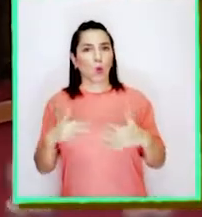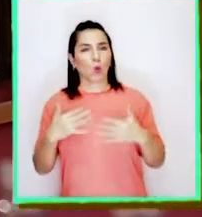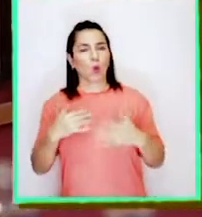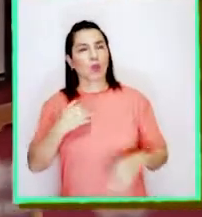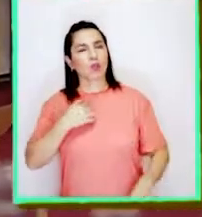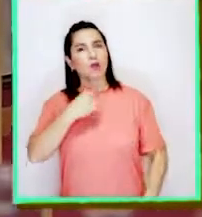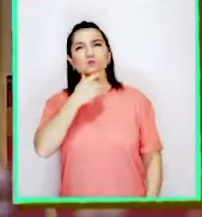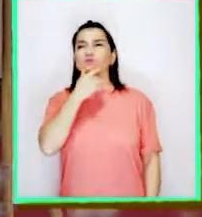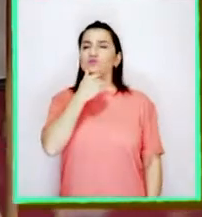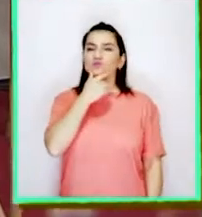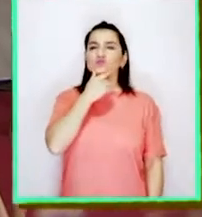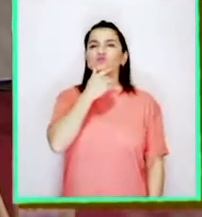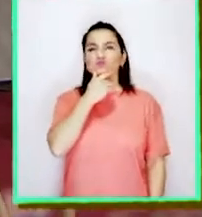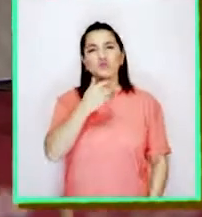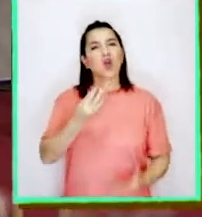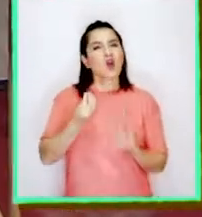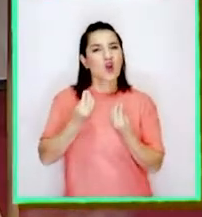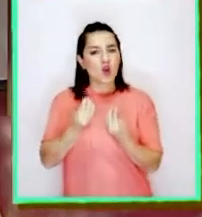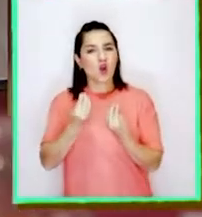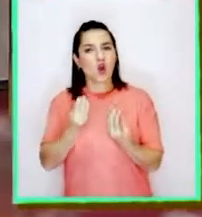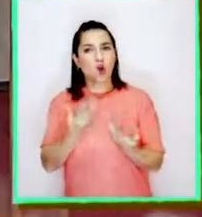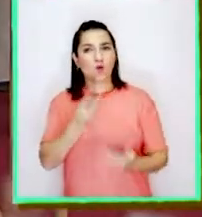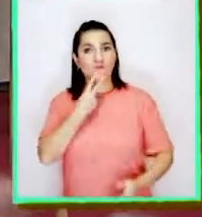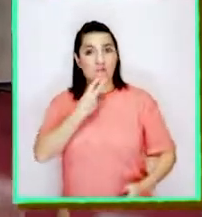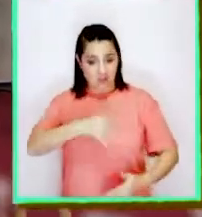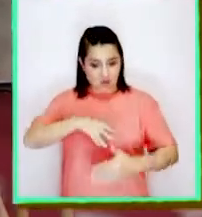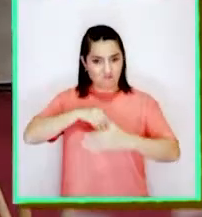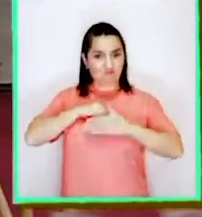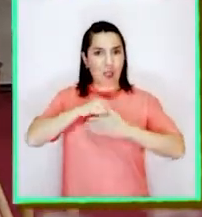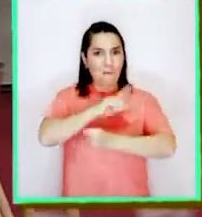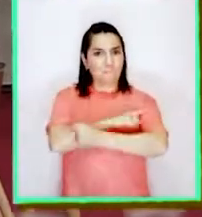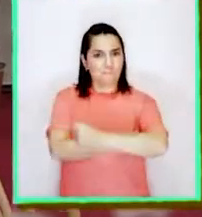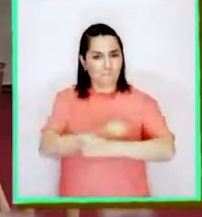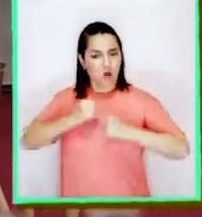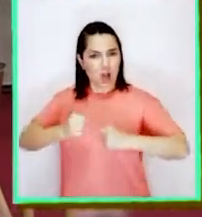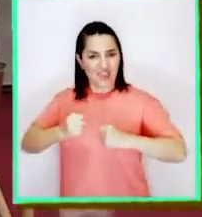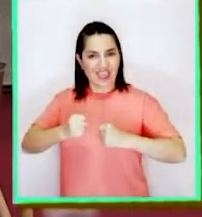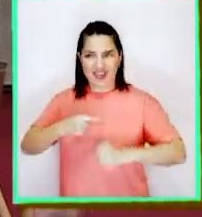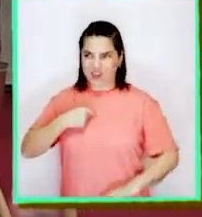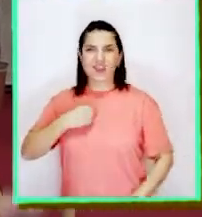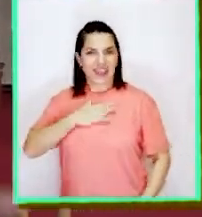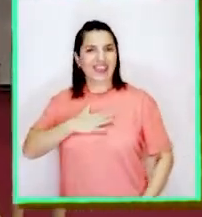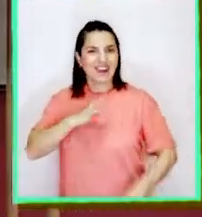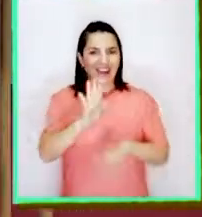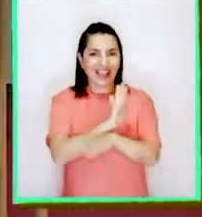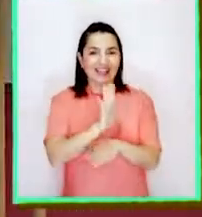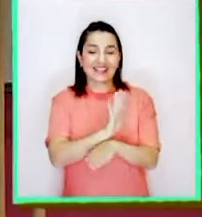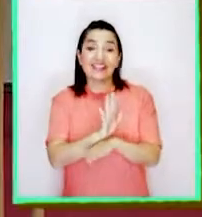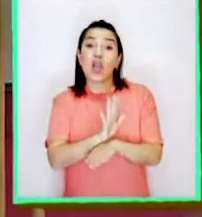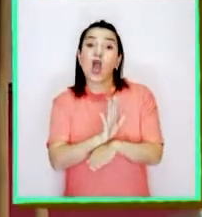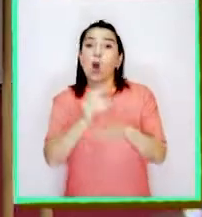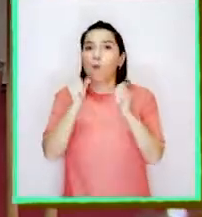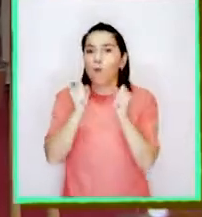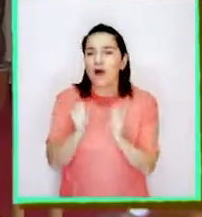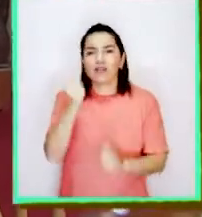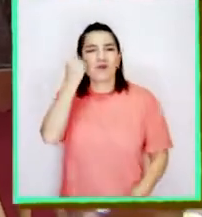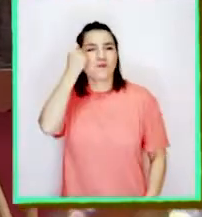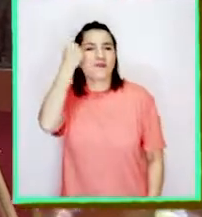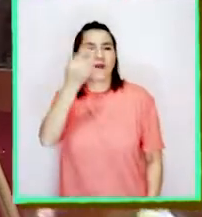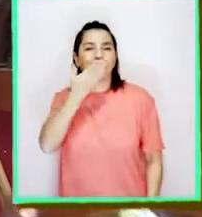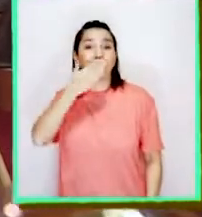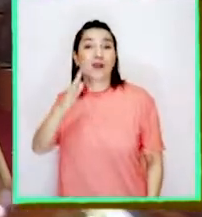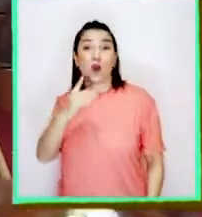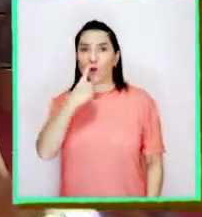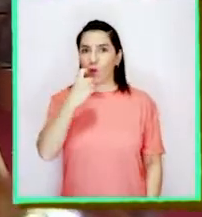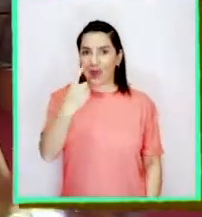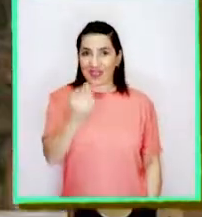Me pregunto cómo será vivir con un superpoder. Me dieron ganas de caracterizarlos y así podremos comprender